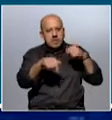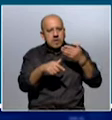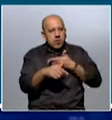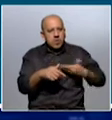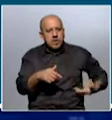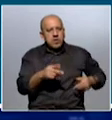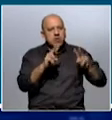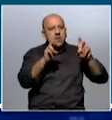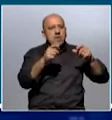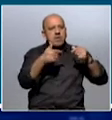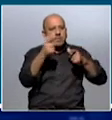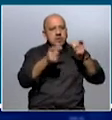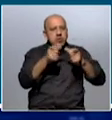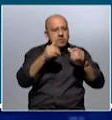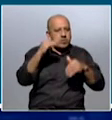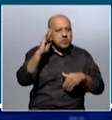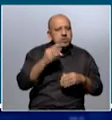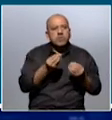con respecto a la población mayor?